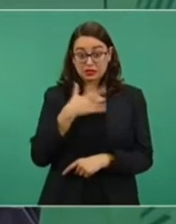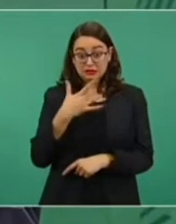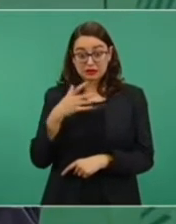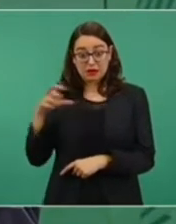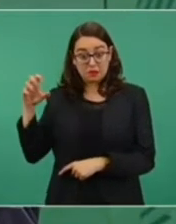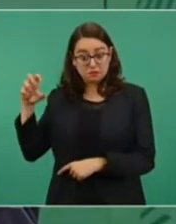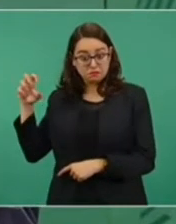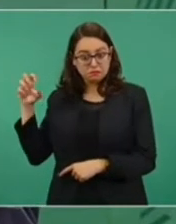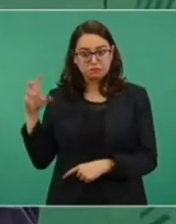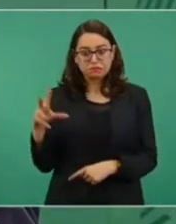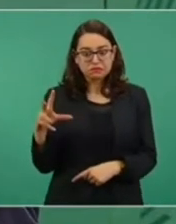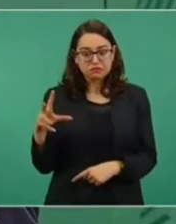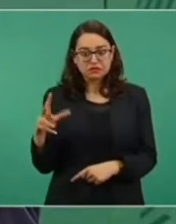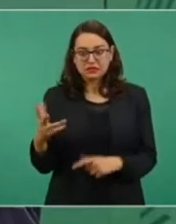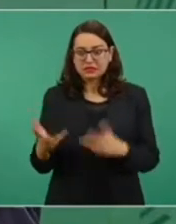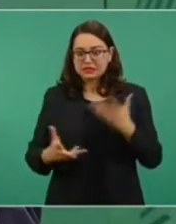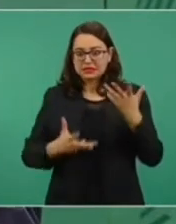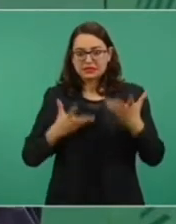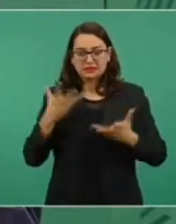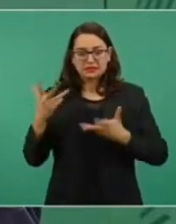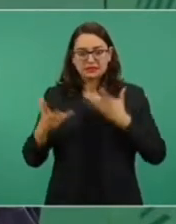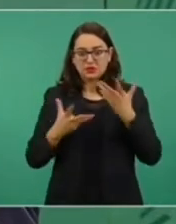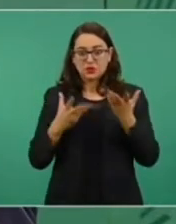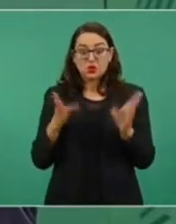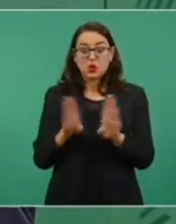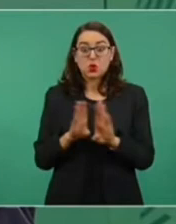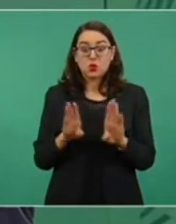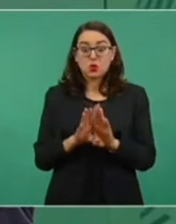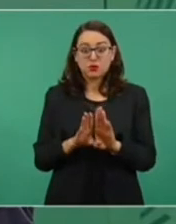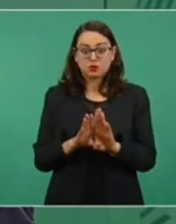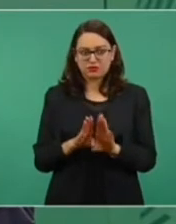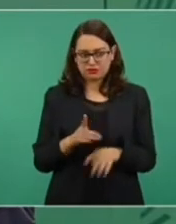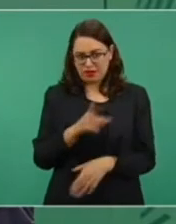no incluyéndose él.